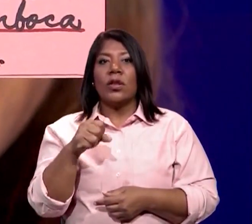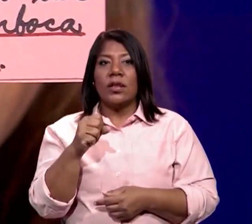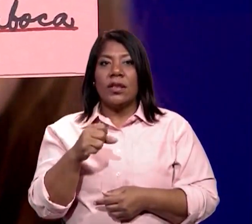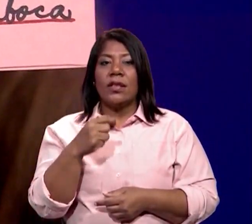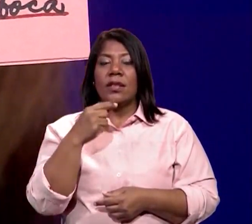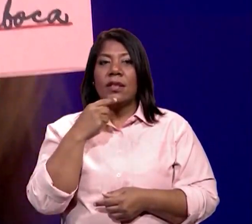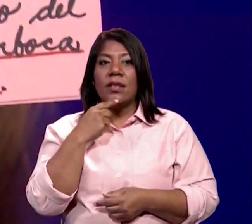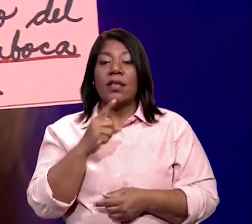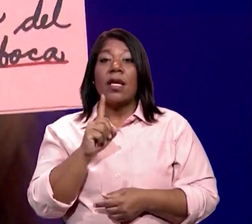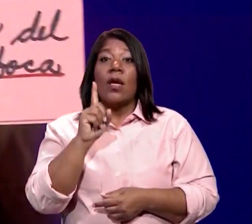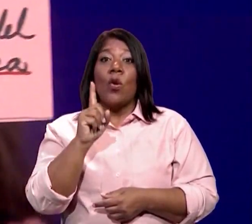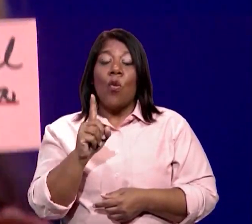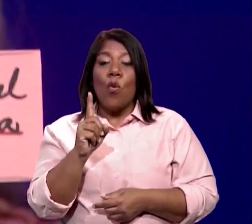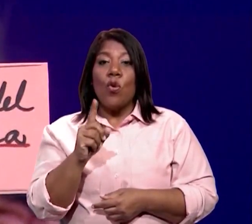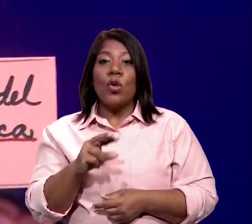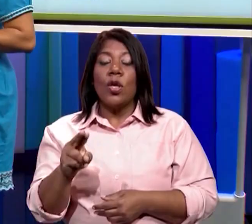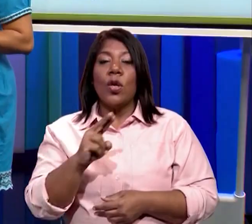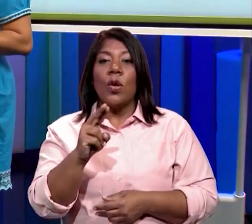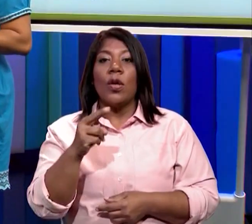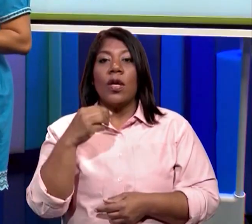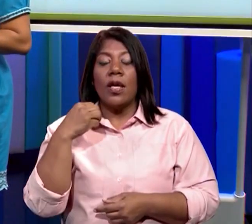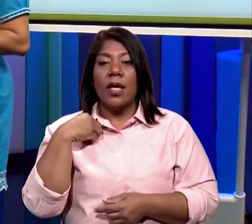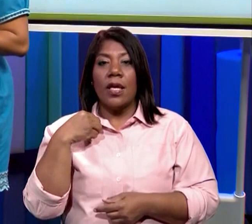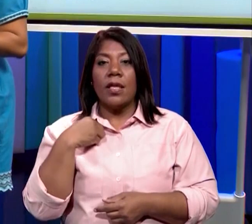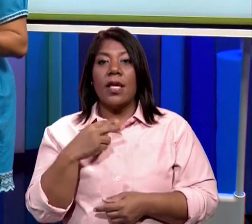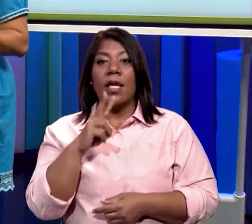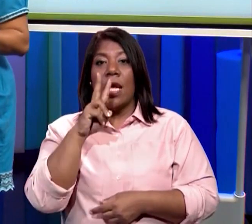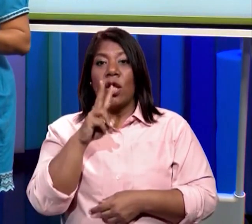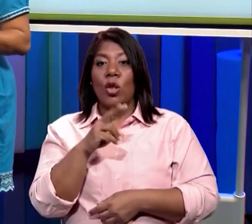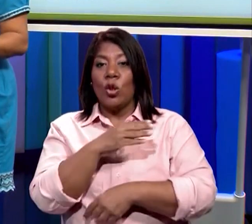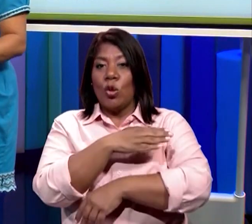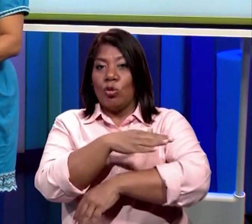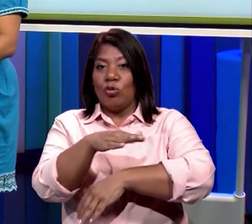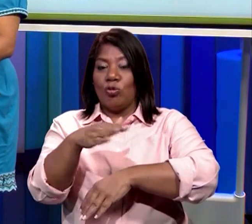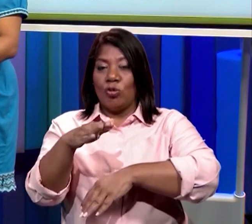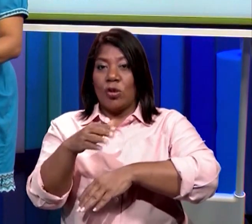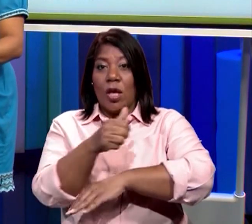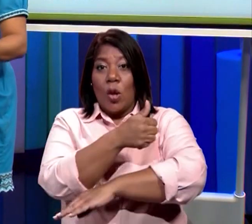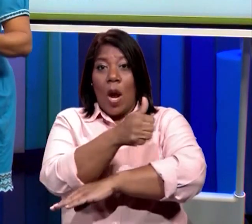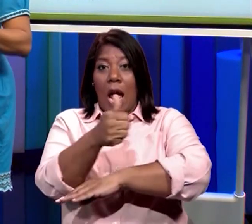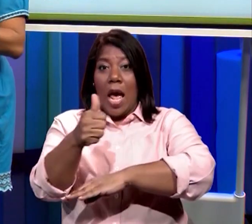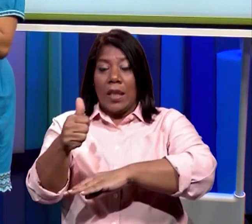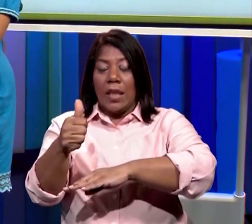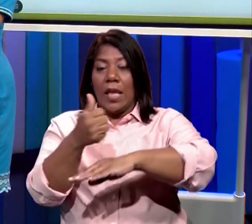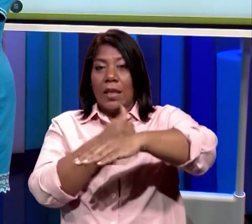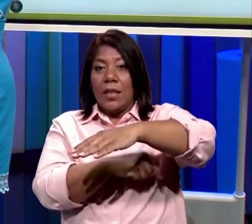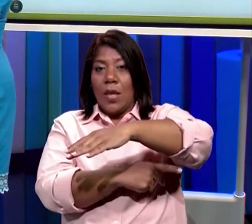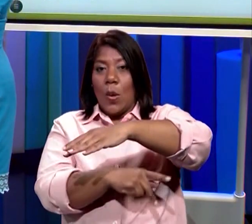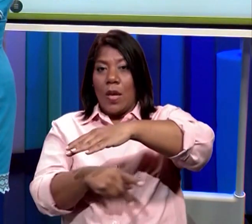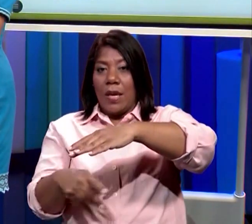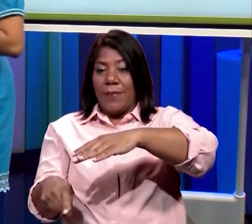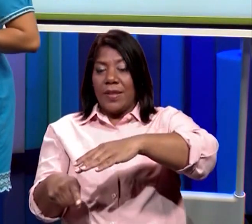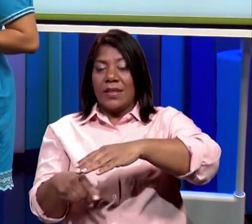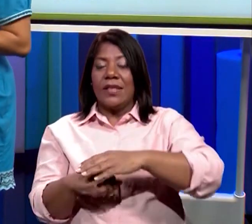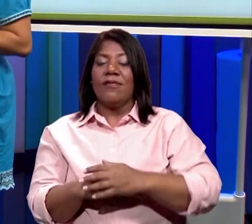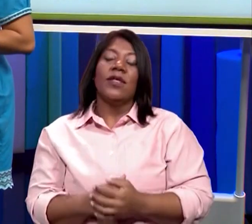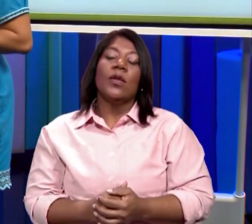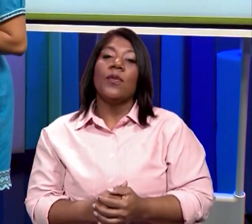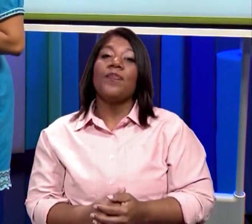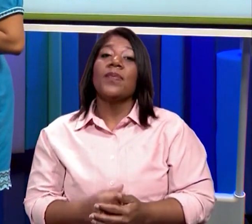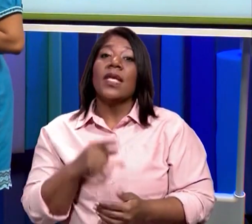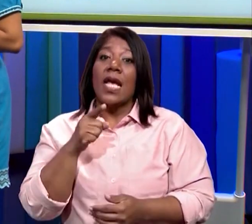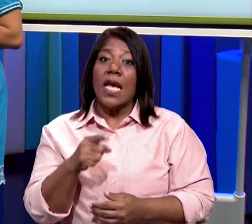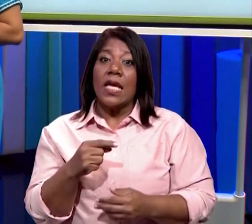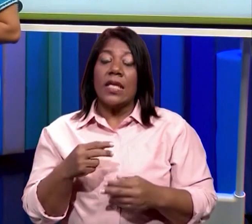Esa sí me la sabía. Esa sí me la sabía. Vieron, miren toda la importancia que tiene el río